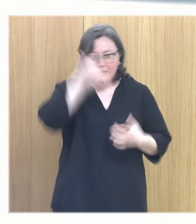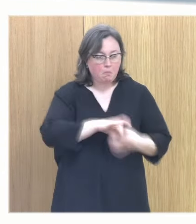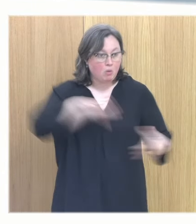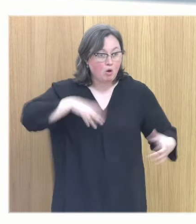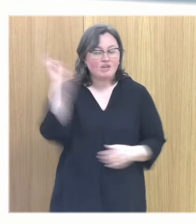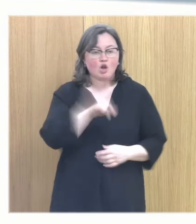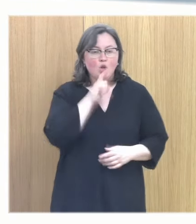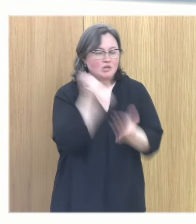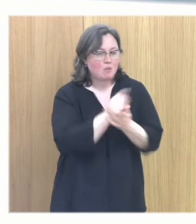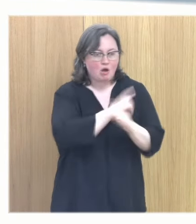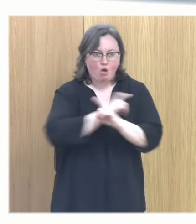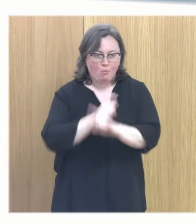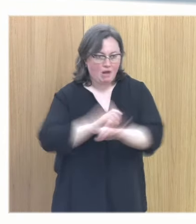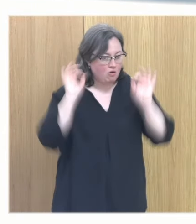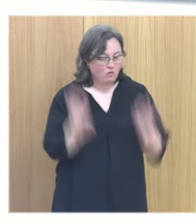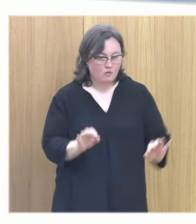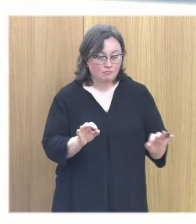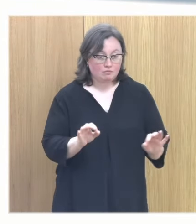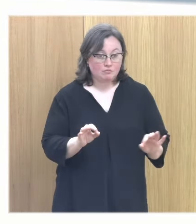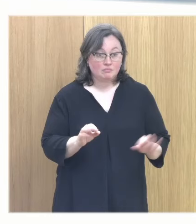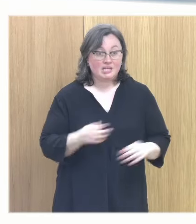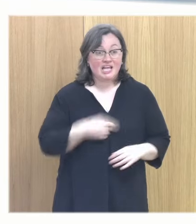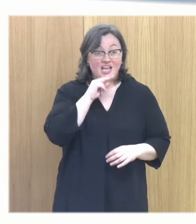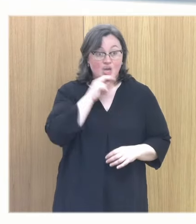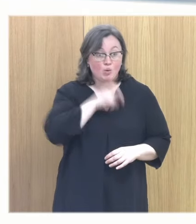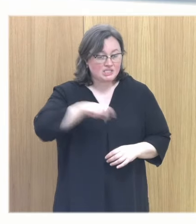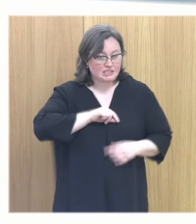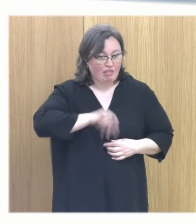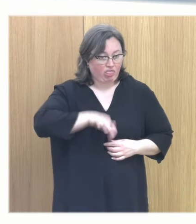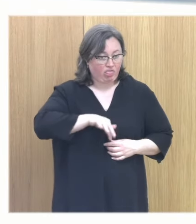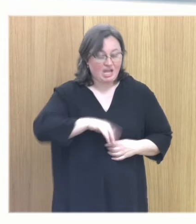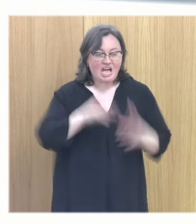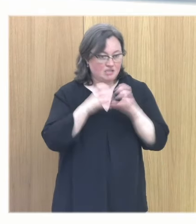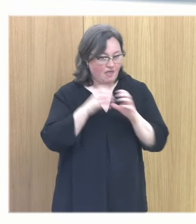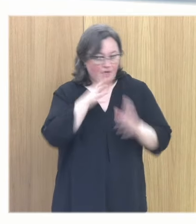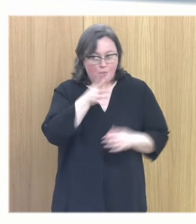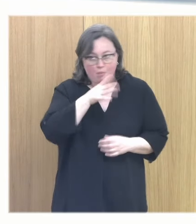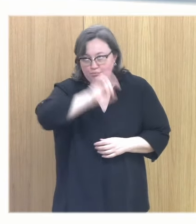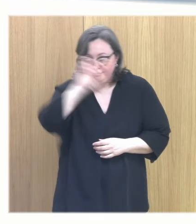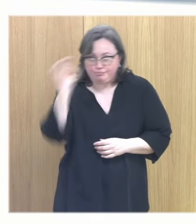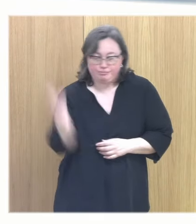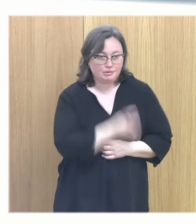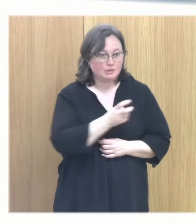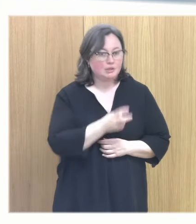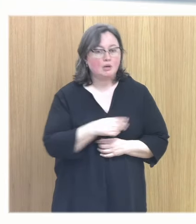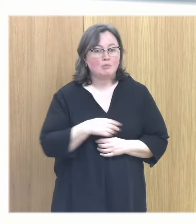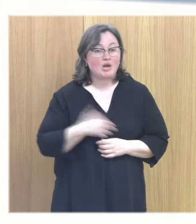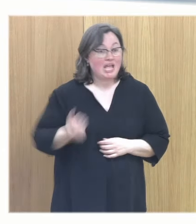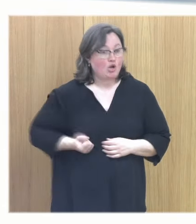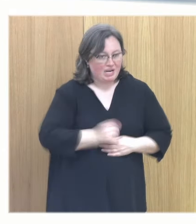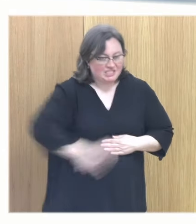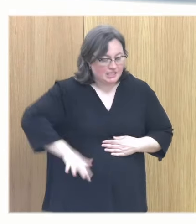trauma complejo entonces la eneuresis es ansiedad puede ser por muchos motivos la ecopresis no